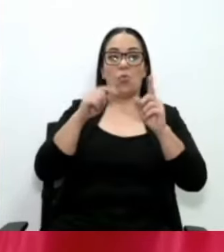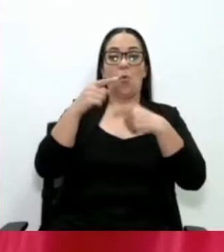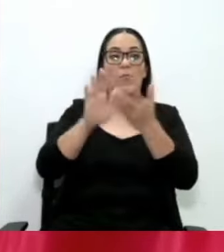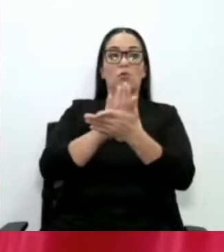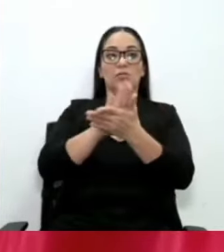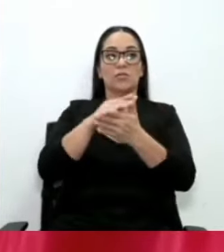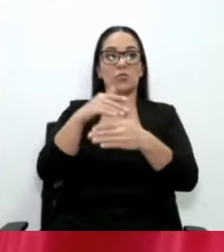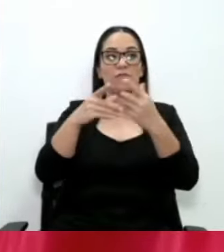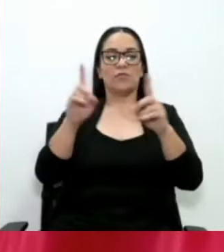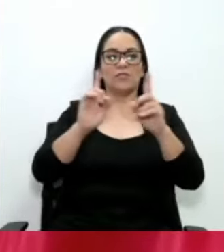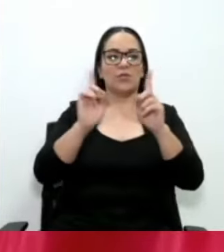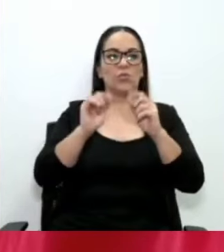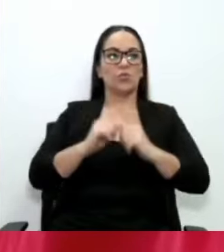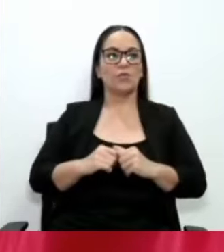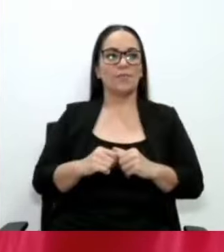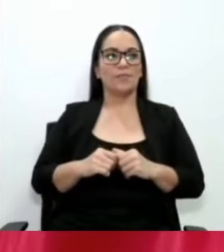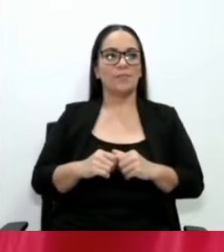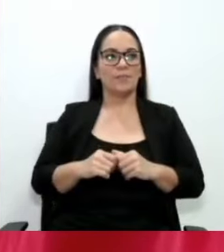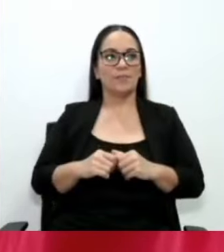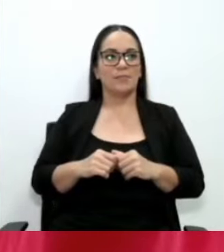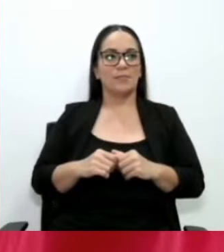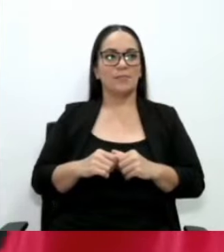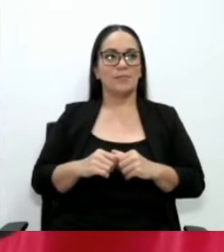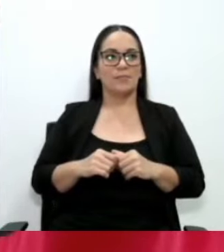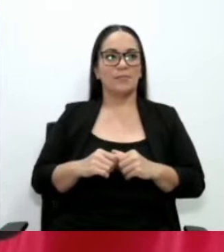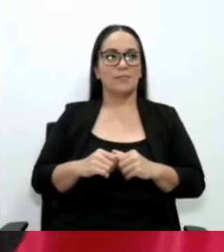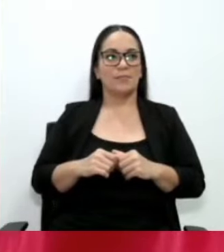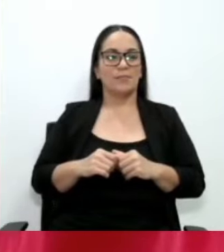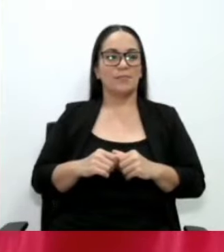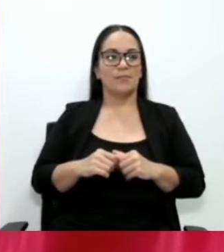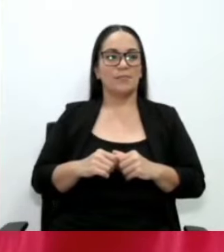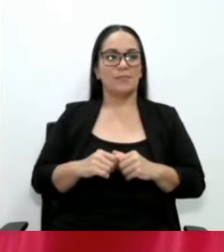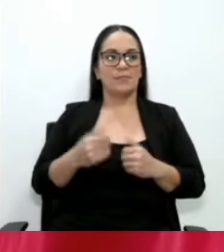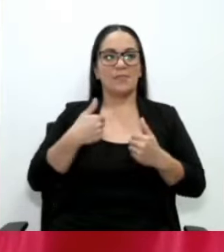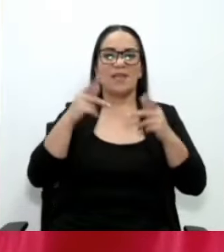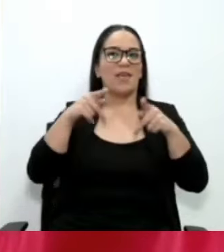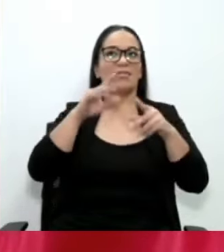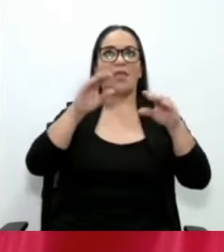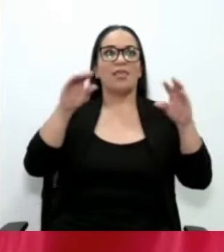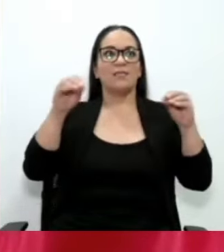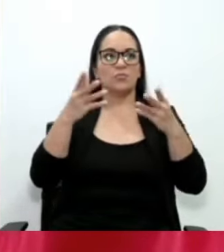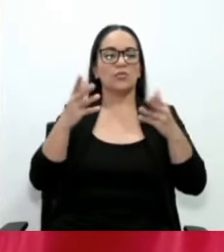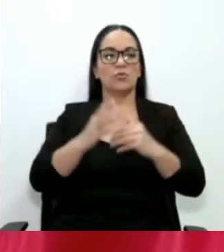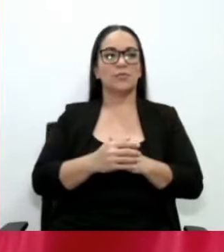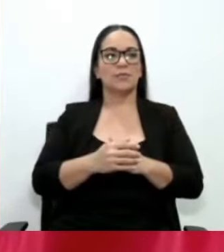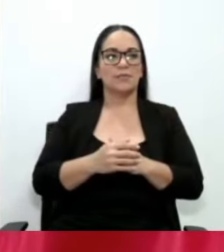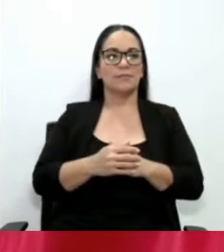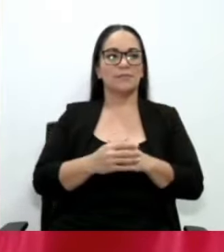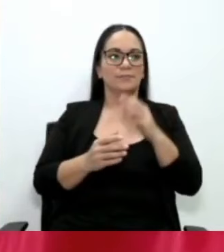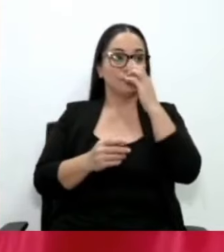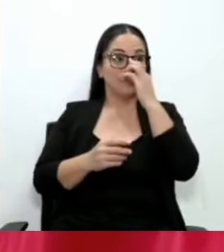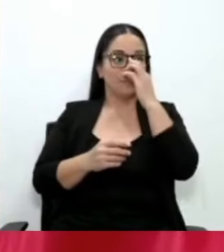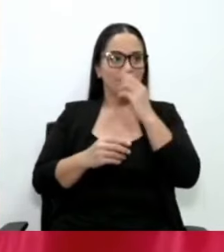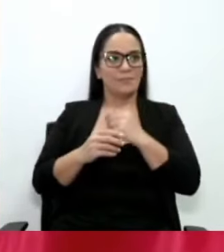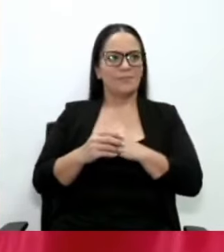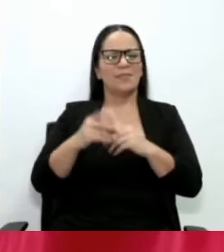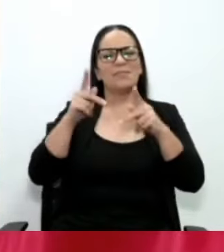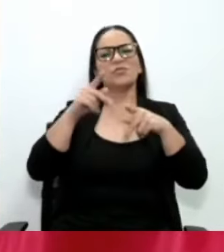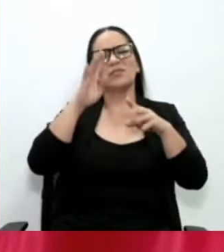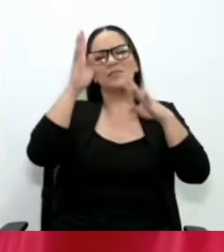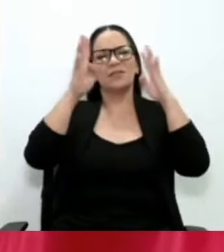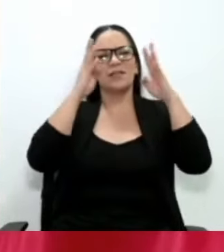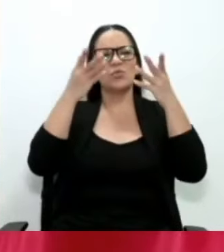A lo que llega la gente, señor periodista. No usted. Pero ahí andan los troles, etcétera. No,